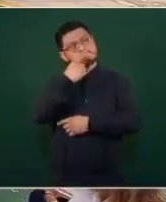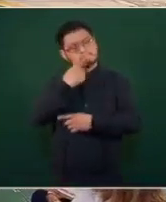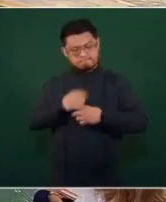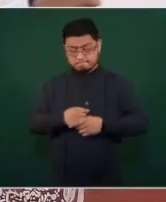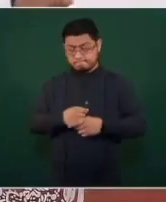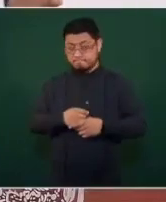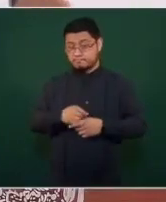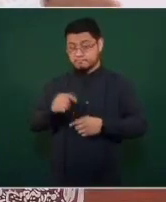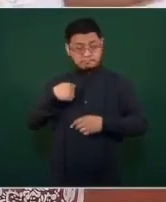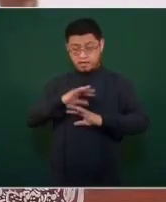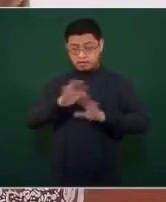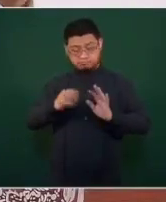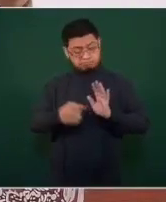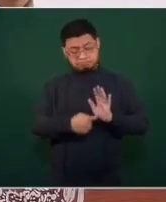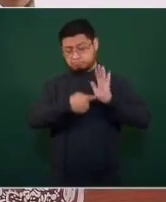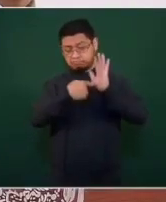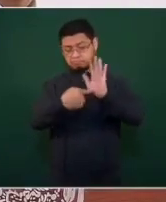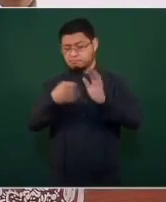publicó